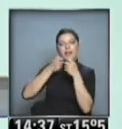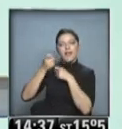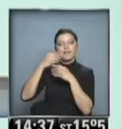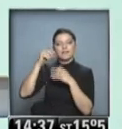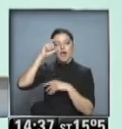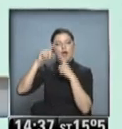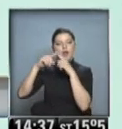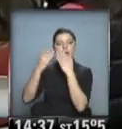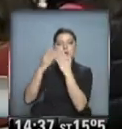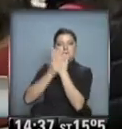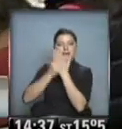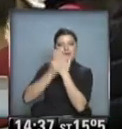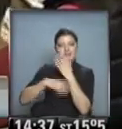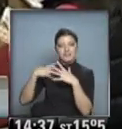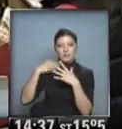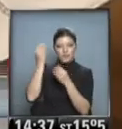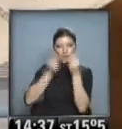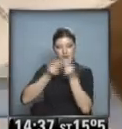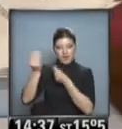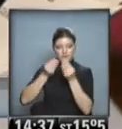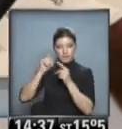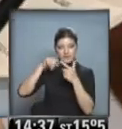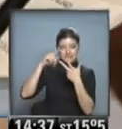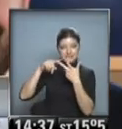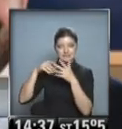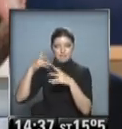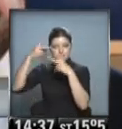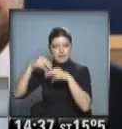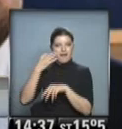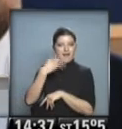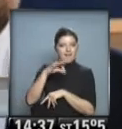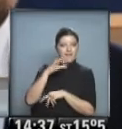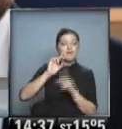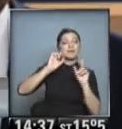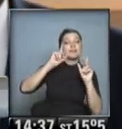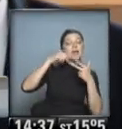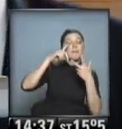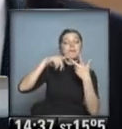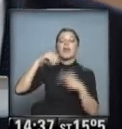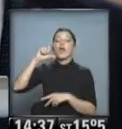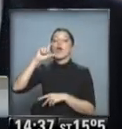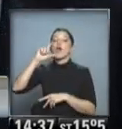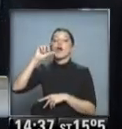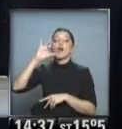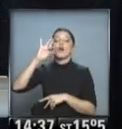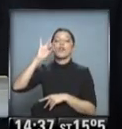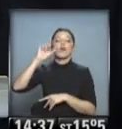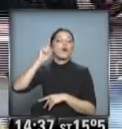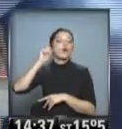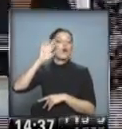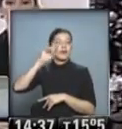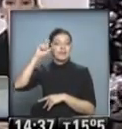el independiente Andrés Velasco, que obtuvo el segundo lugar. Y también con el demócrata cristiano Claudio Orrego, que quedó